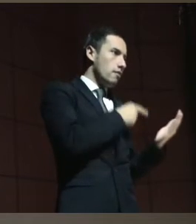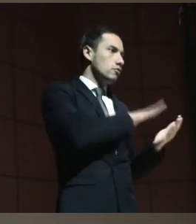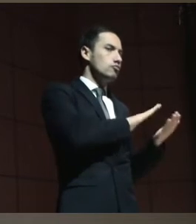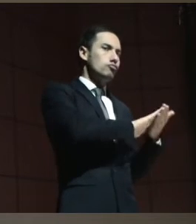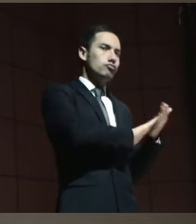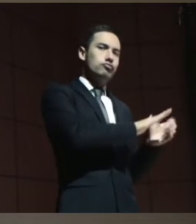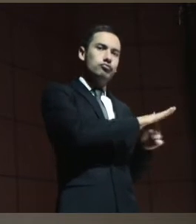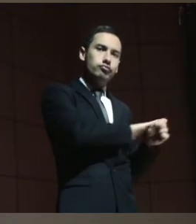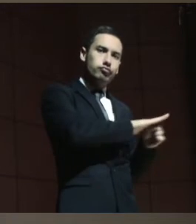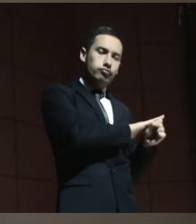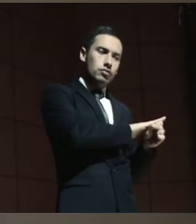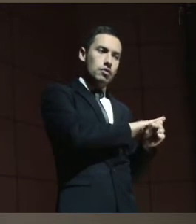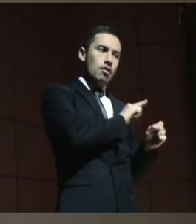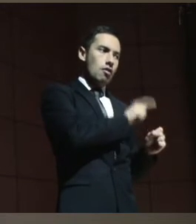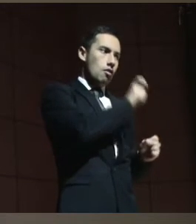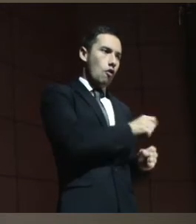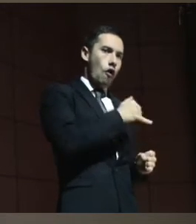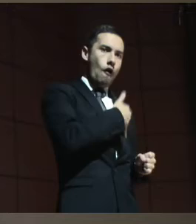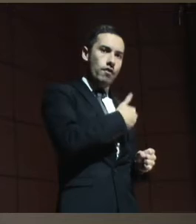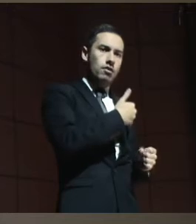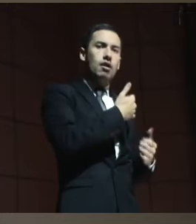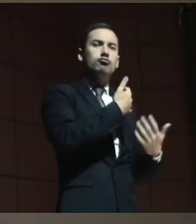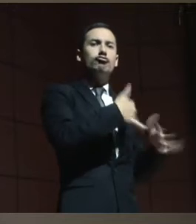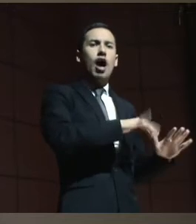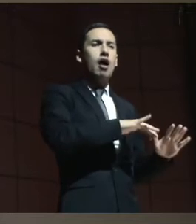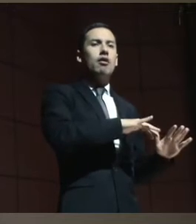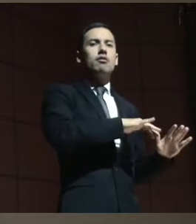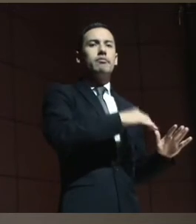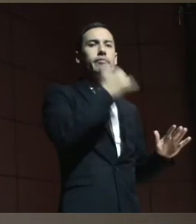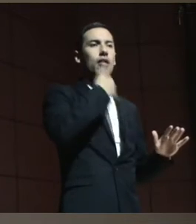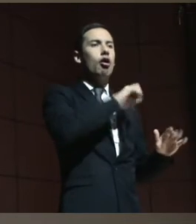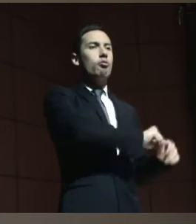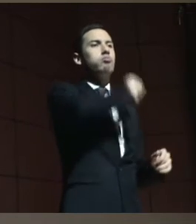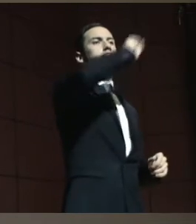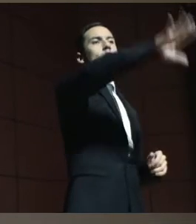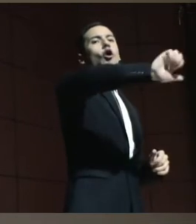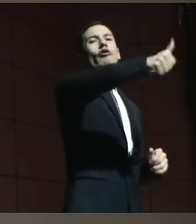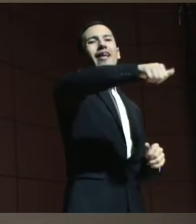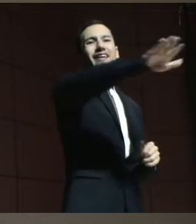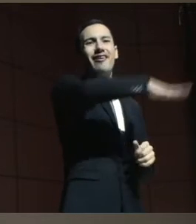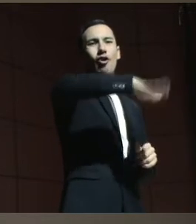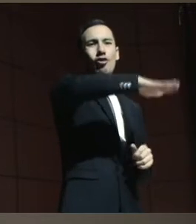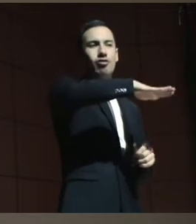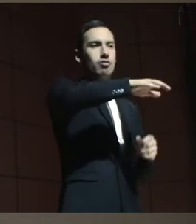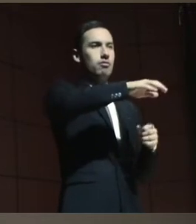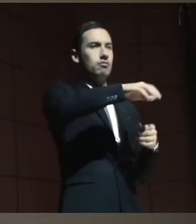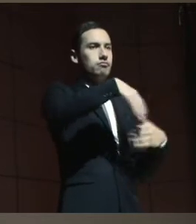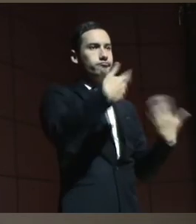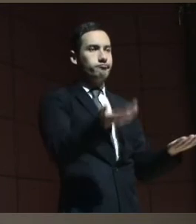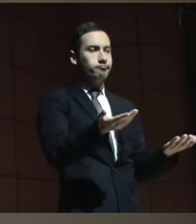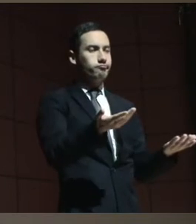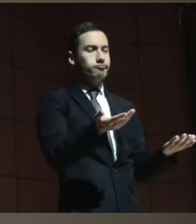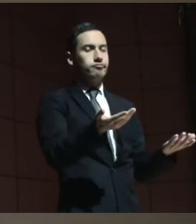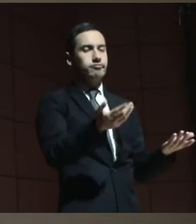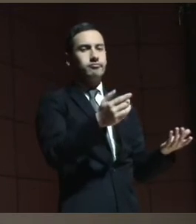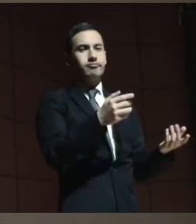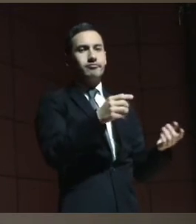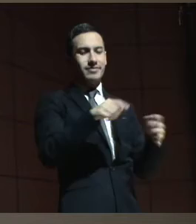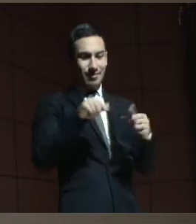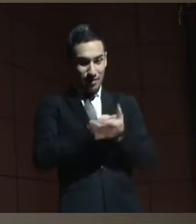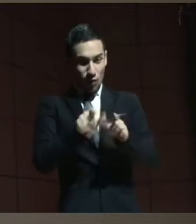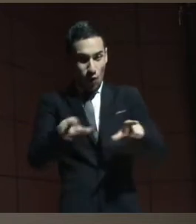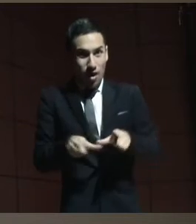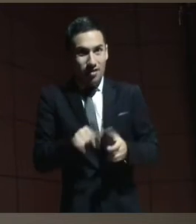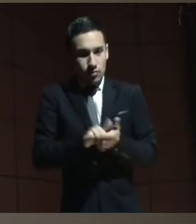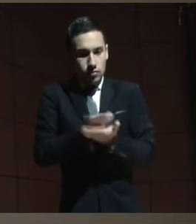situación, ya el joven había sido derivado a otra región, a la provincia. Y entonces ahí sí, cuando hay